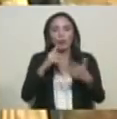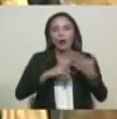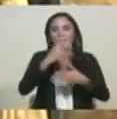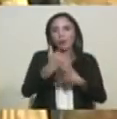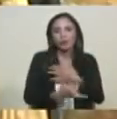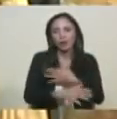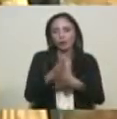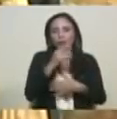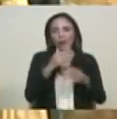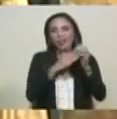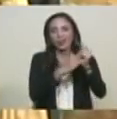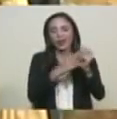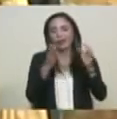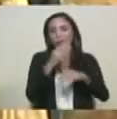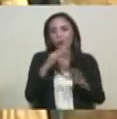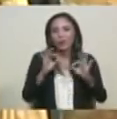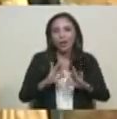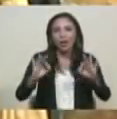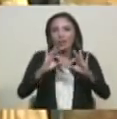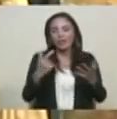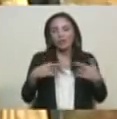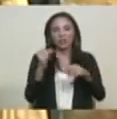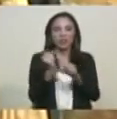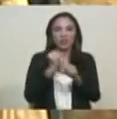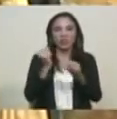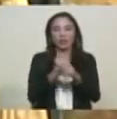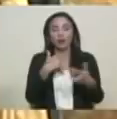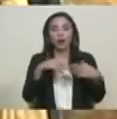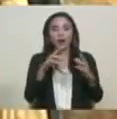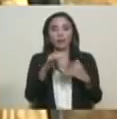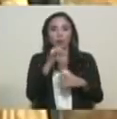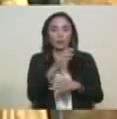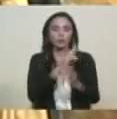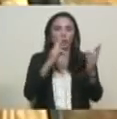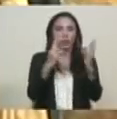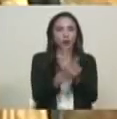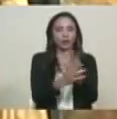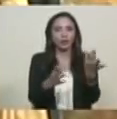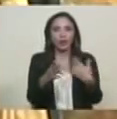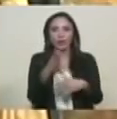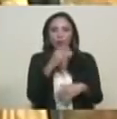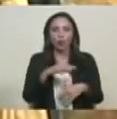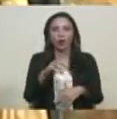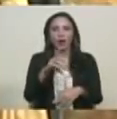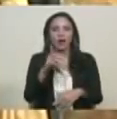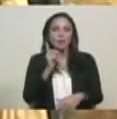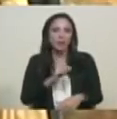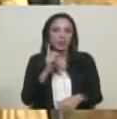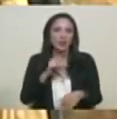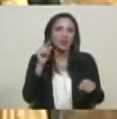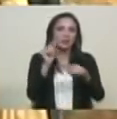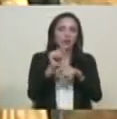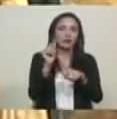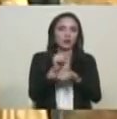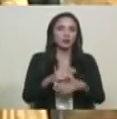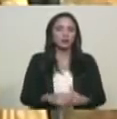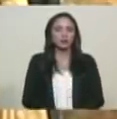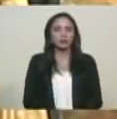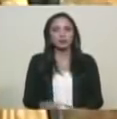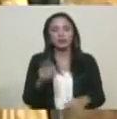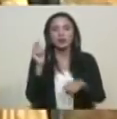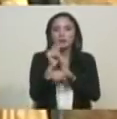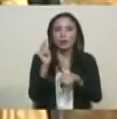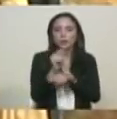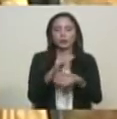de país, no tiene liderazgo, entonces se dedica en las redes sociales a rumorear. Rumores y rumores y rumores del